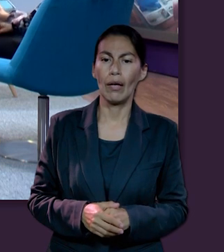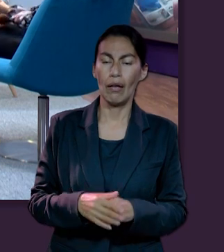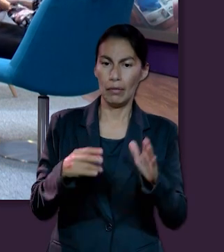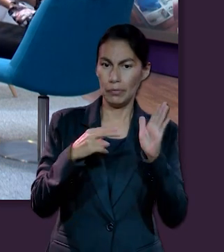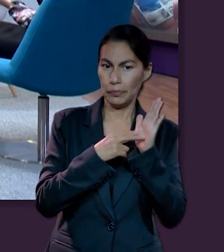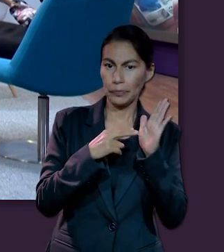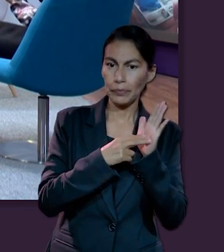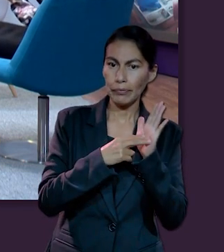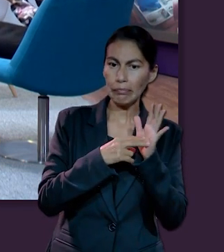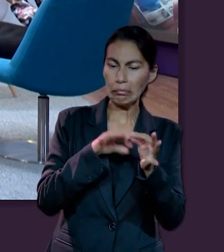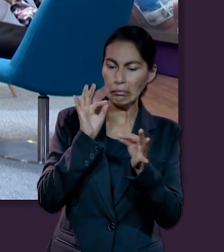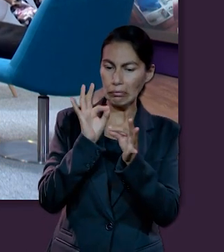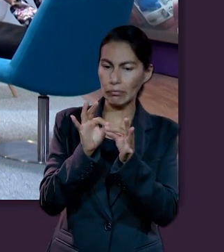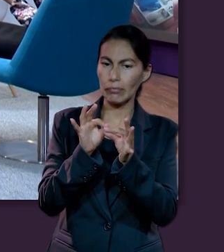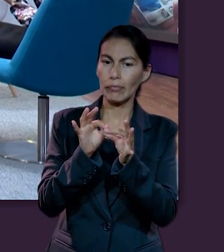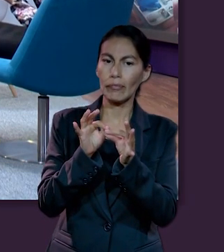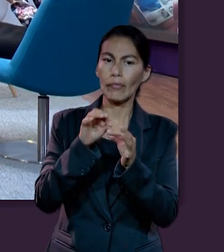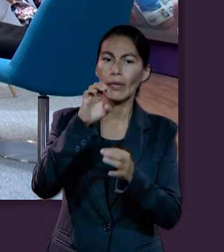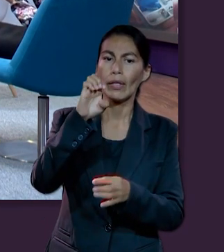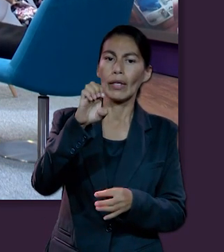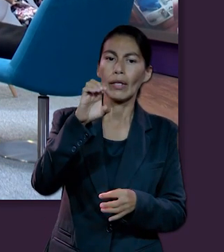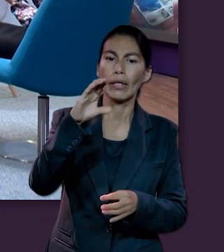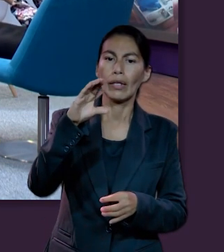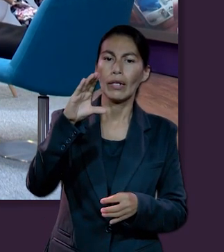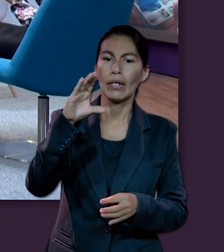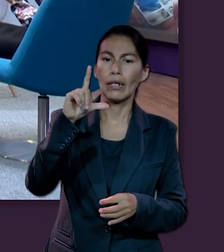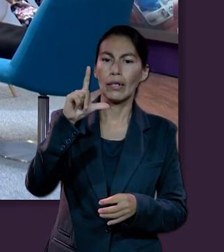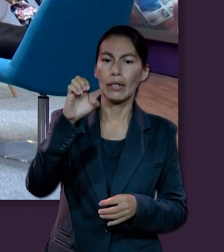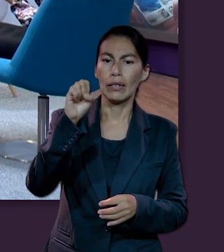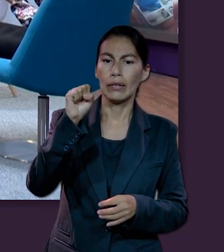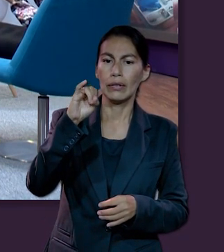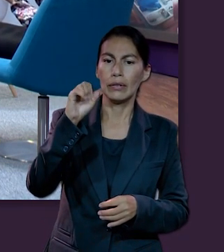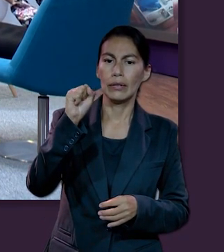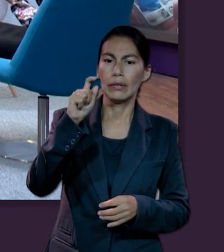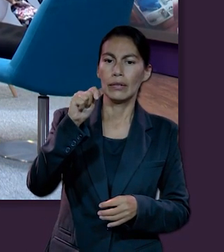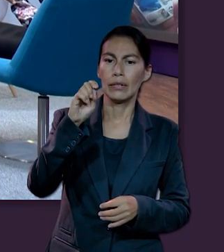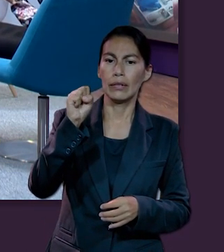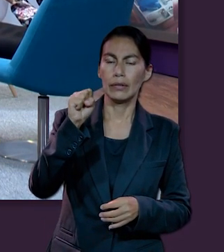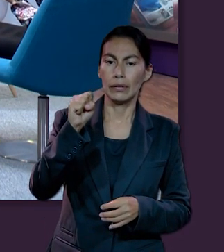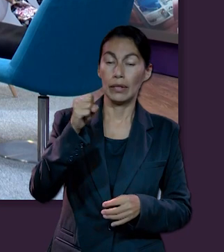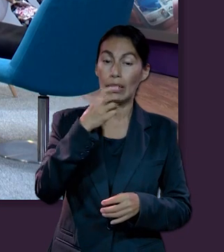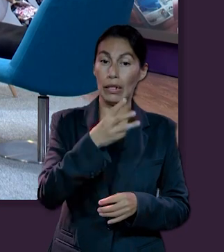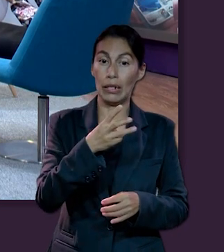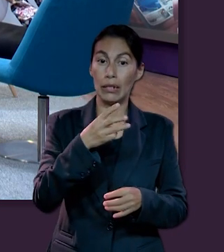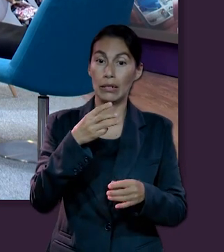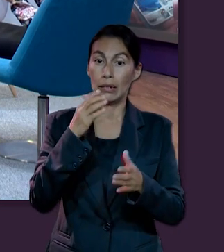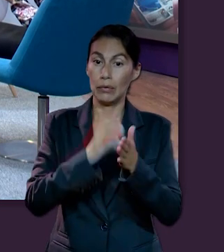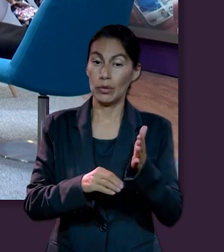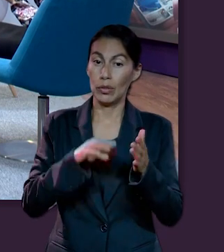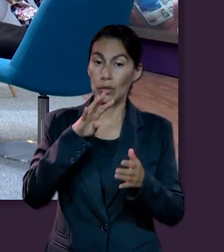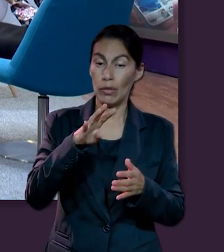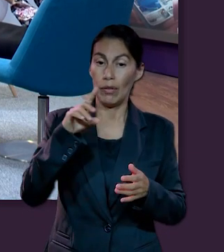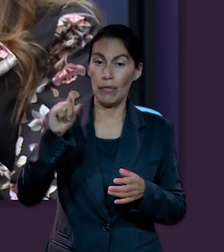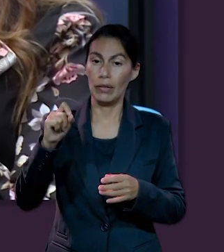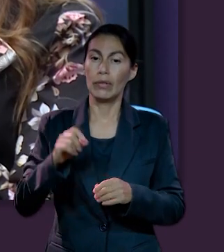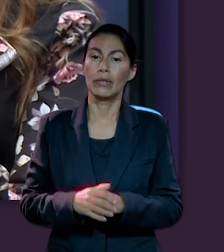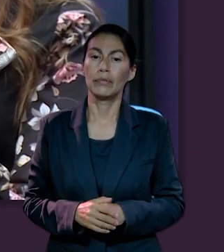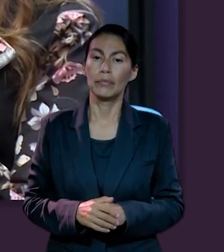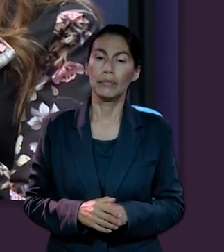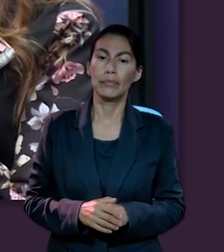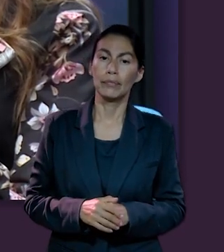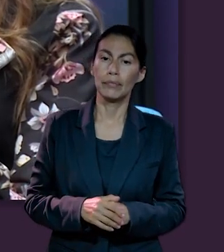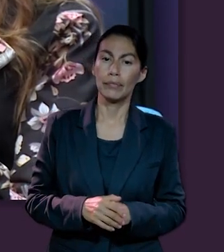hay unos versos específicos que están en Eclesiastes 3, capítulo 3, versículos 19 al 20.